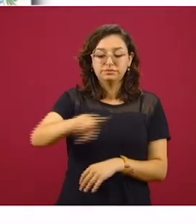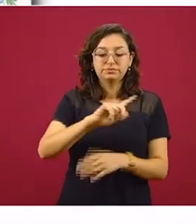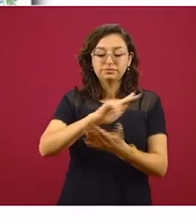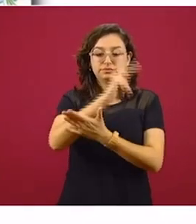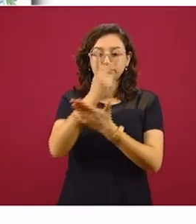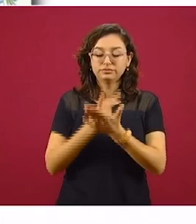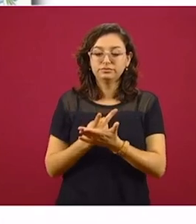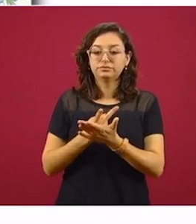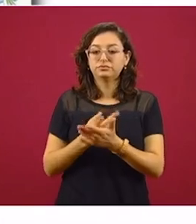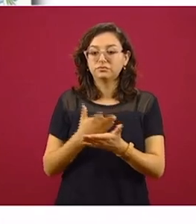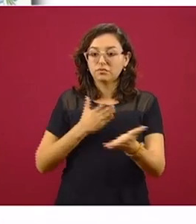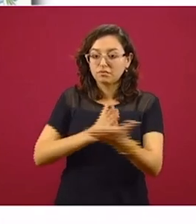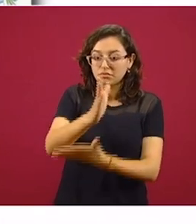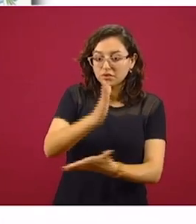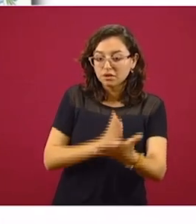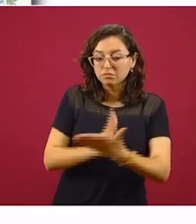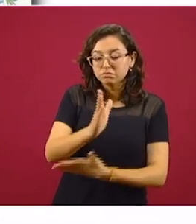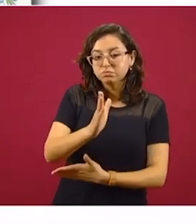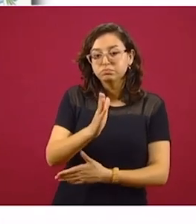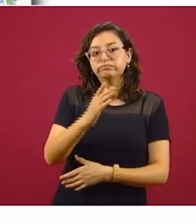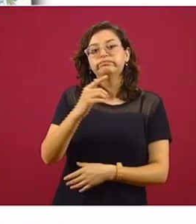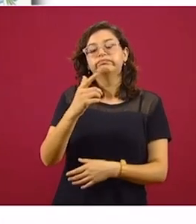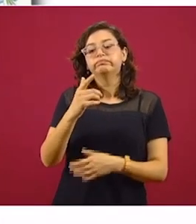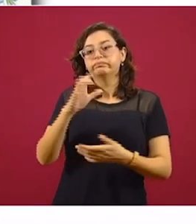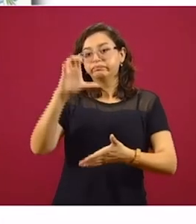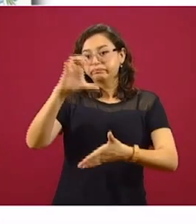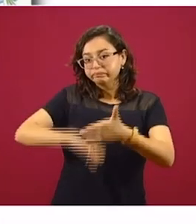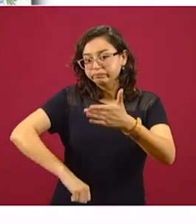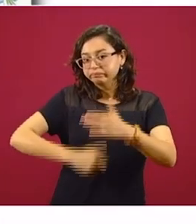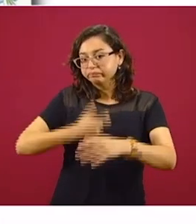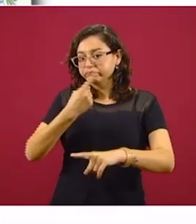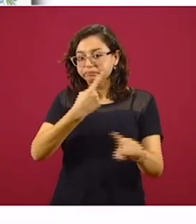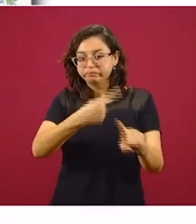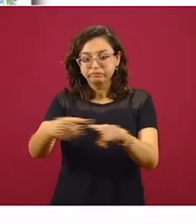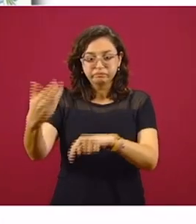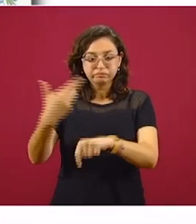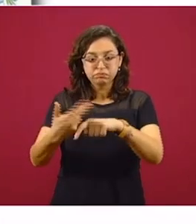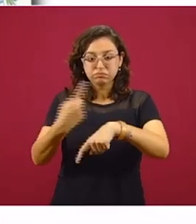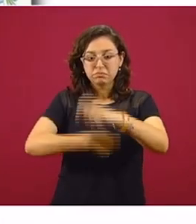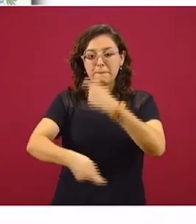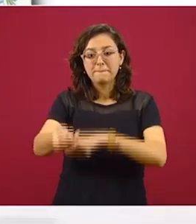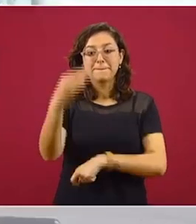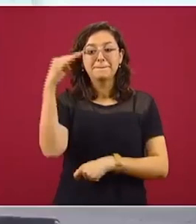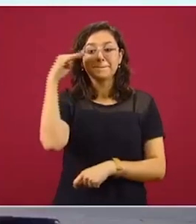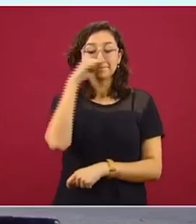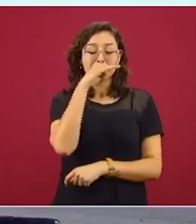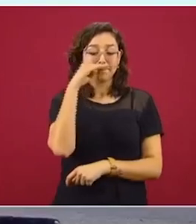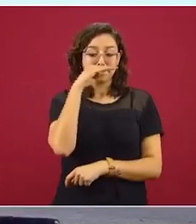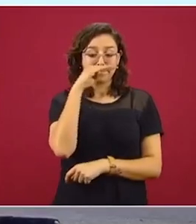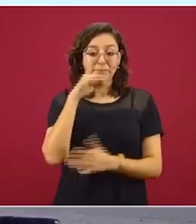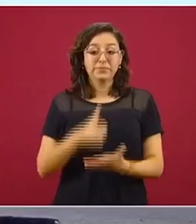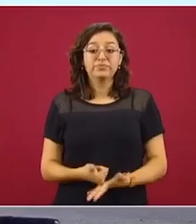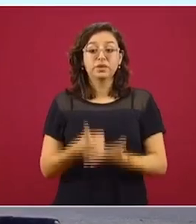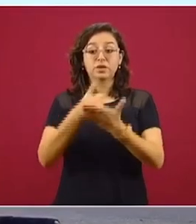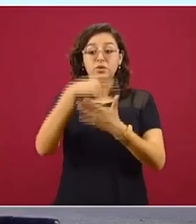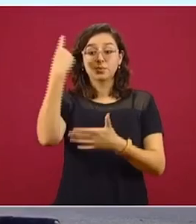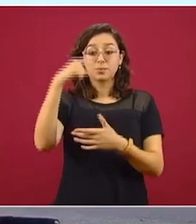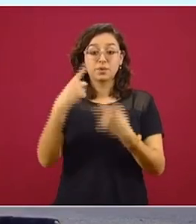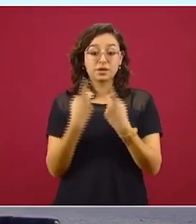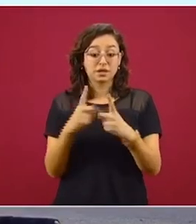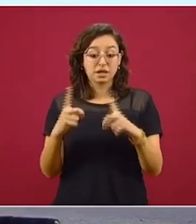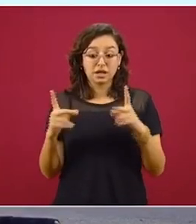en forma gratuita. Esto va a llevar desarrollo y va amarrado con